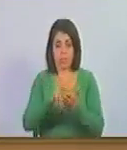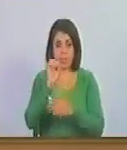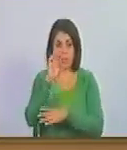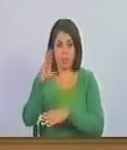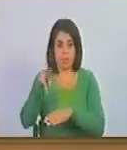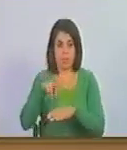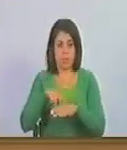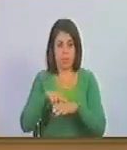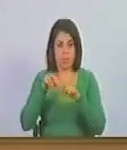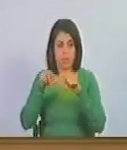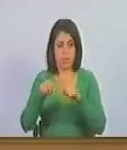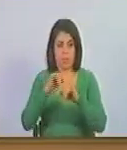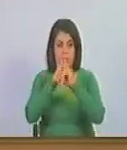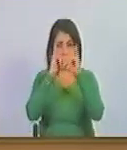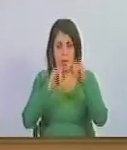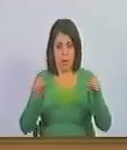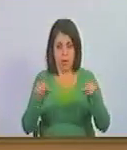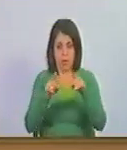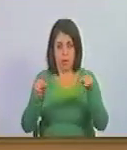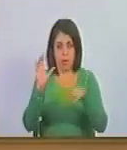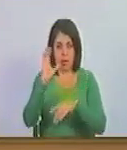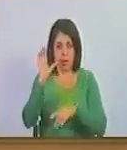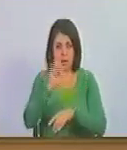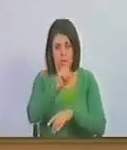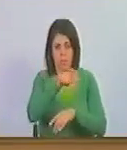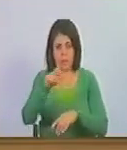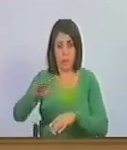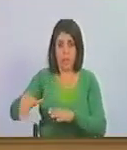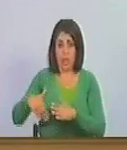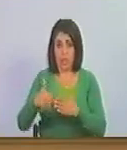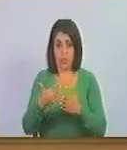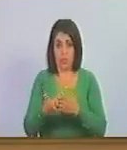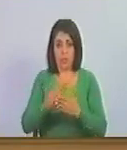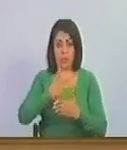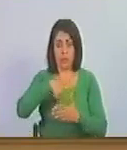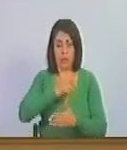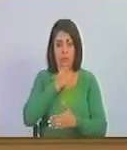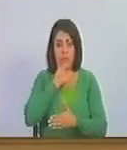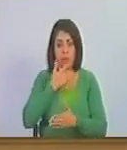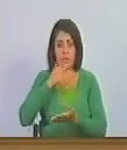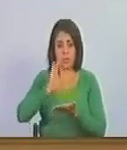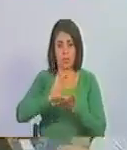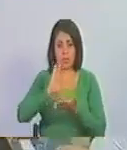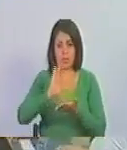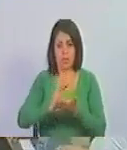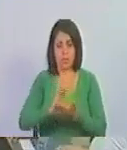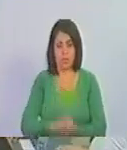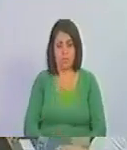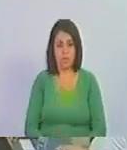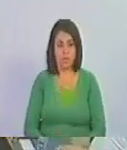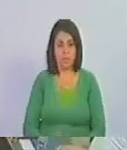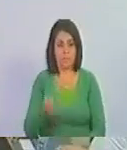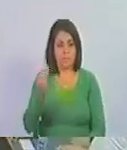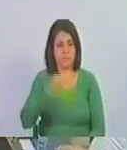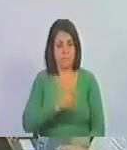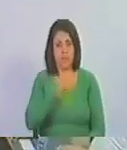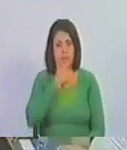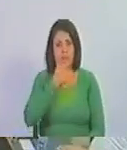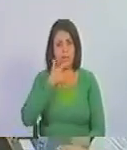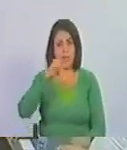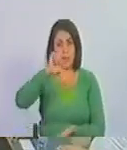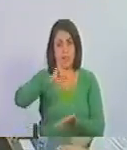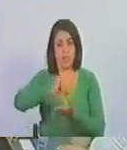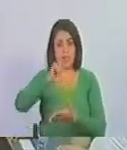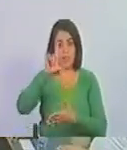asamblea nacional feliz cumpleaños caraqueños caraqueñas a toda nuestra hermosa ciudad la más bella capital de